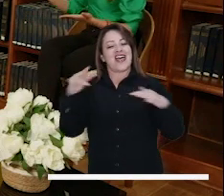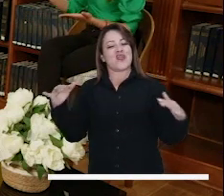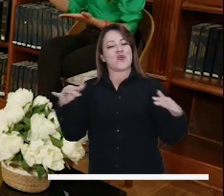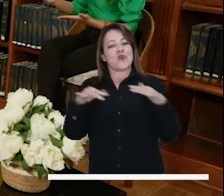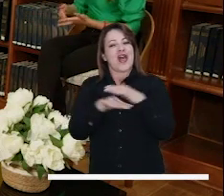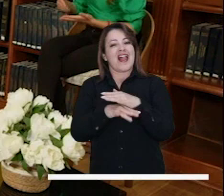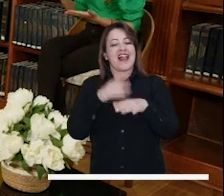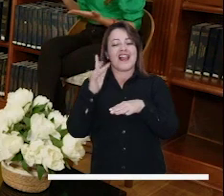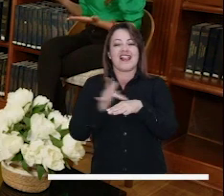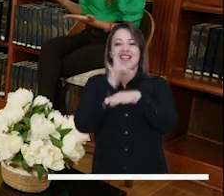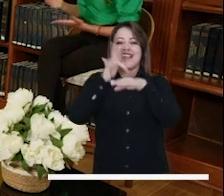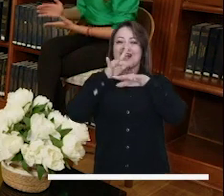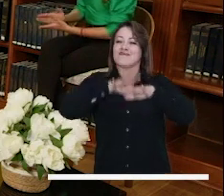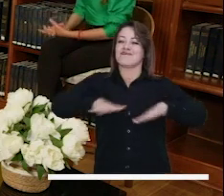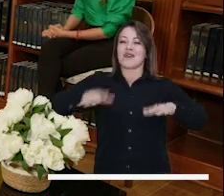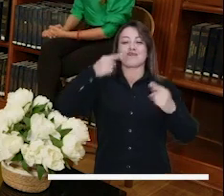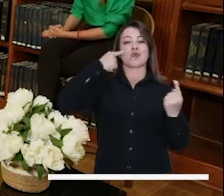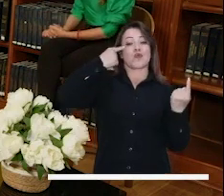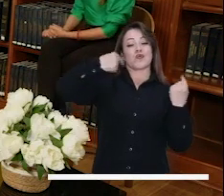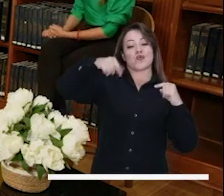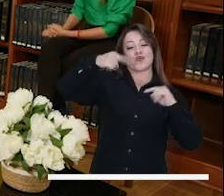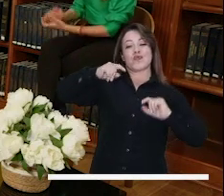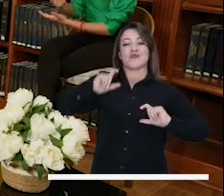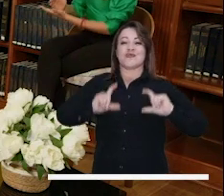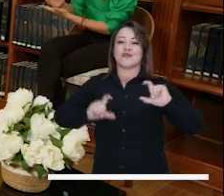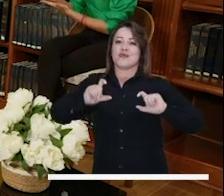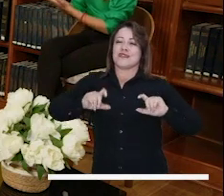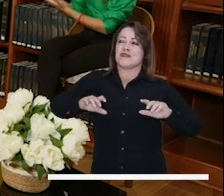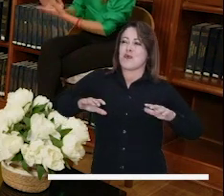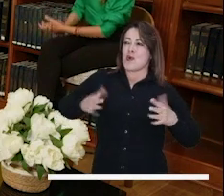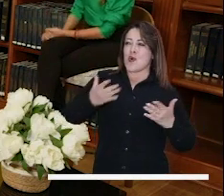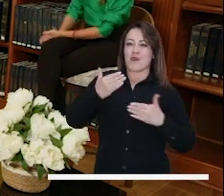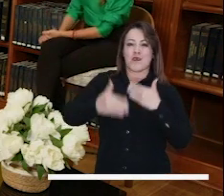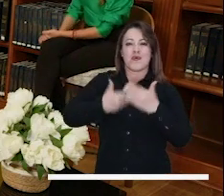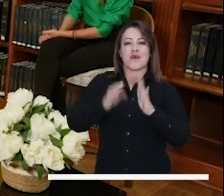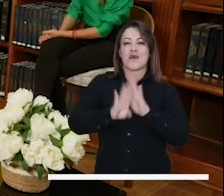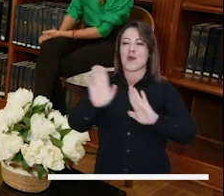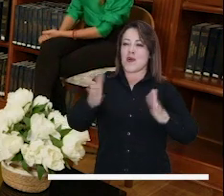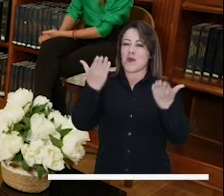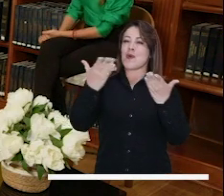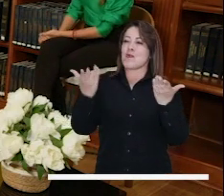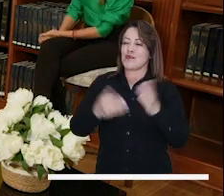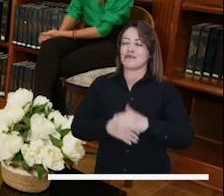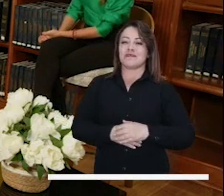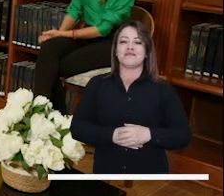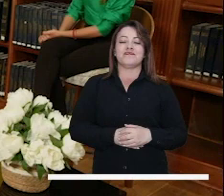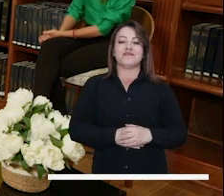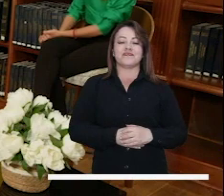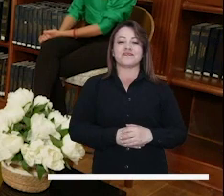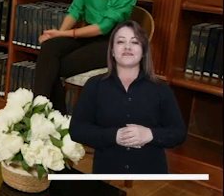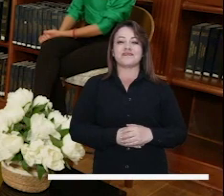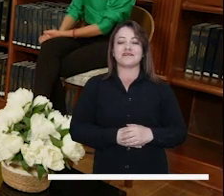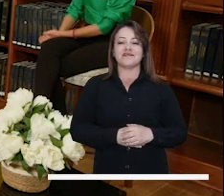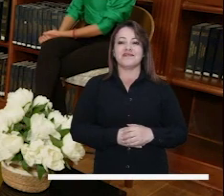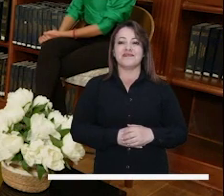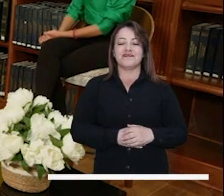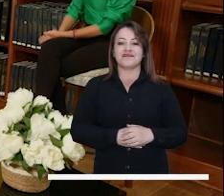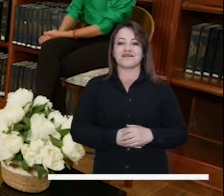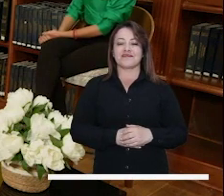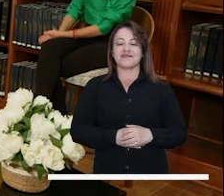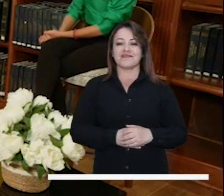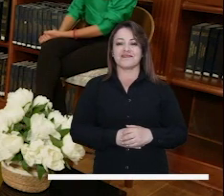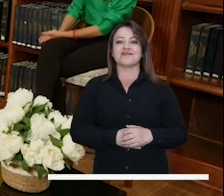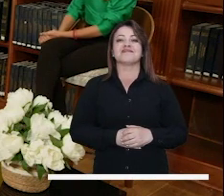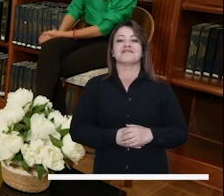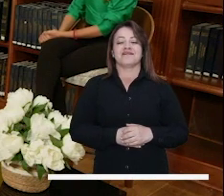promocionar precisamente, impulsar el sector turístico hacia esos otros ámbitos? Yo creo que hay que